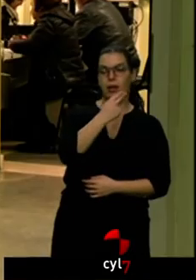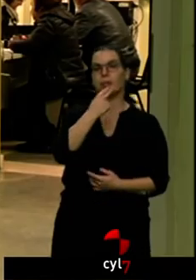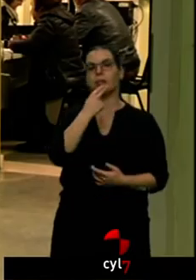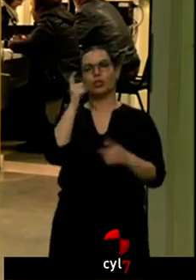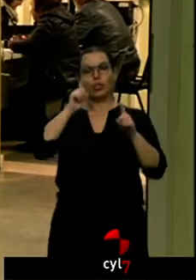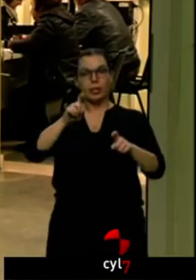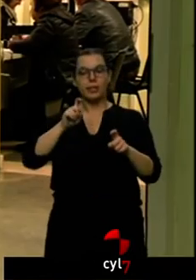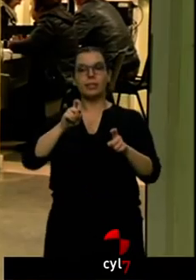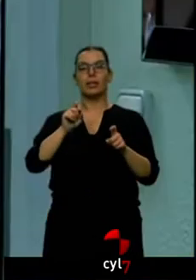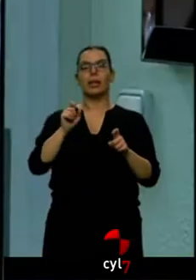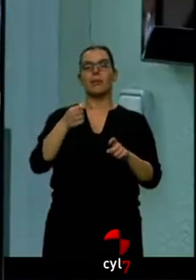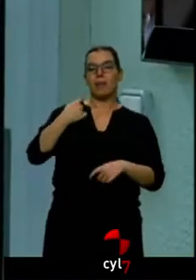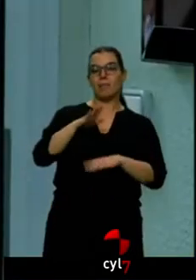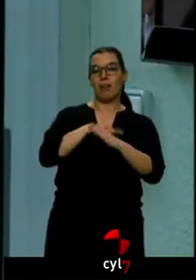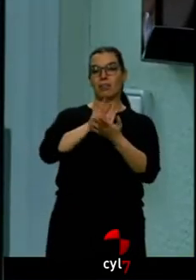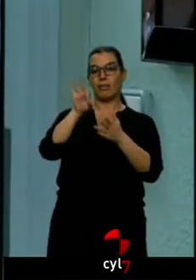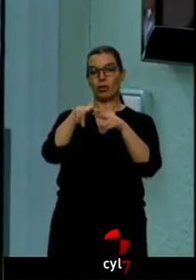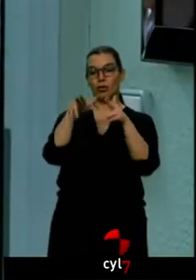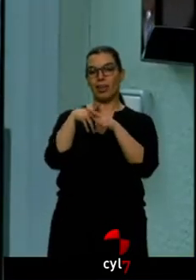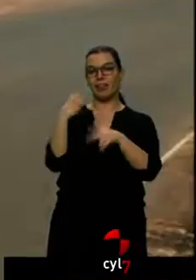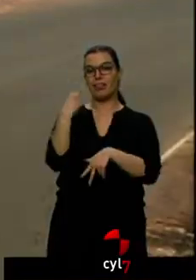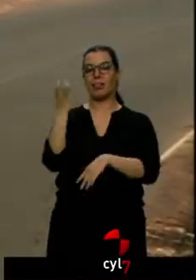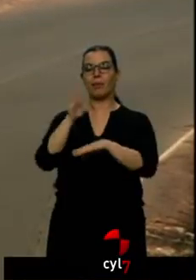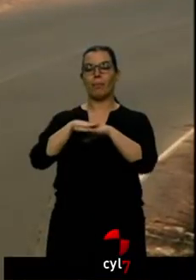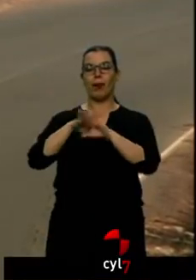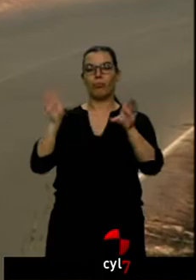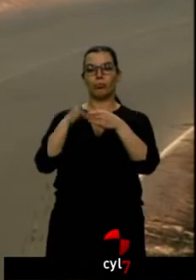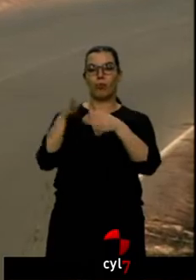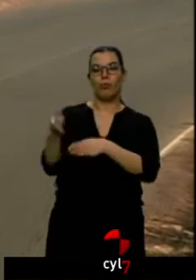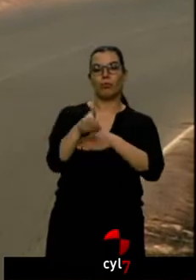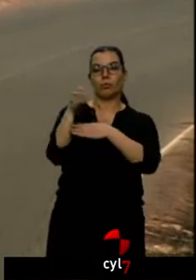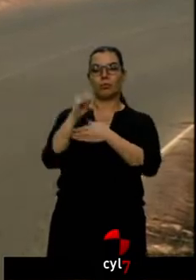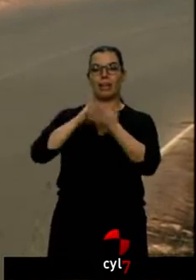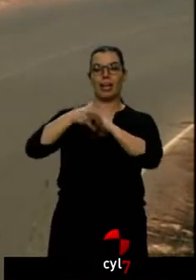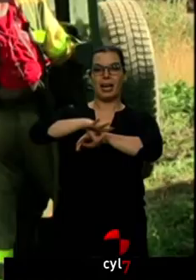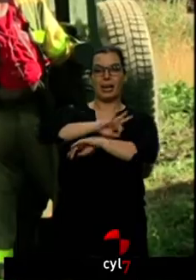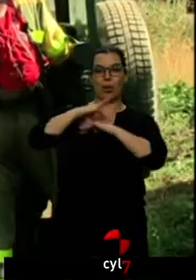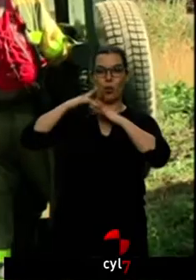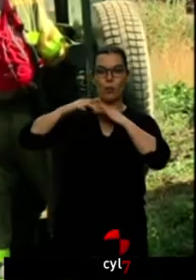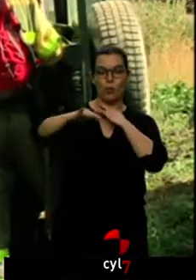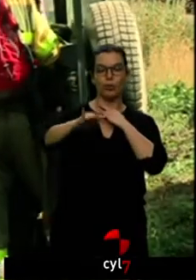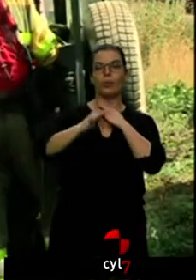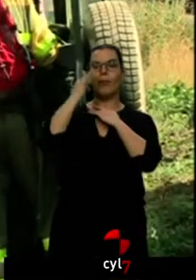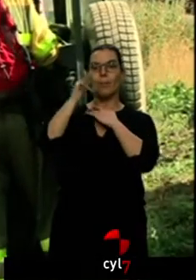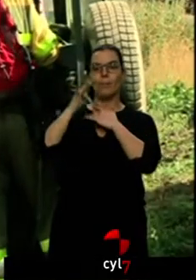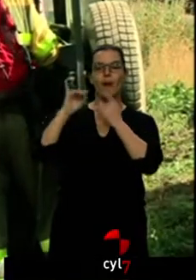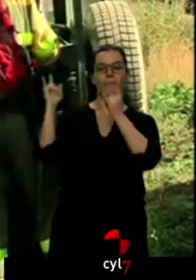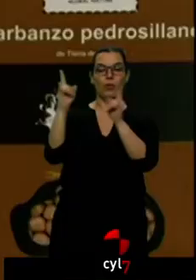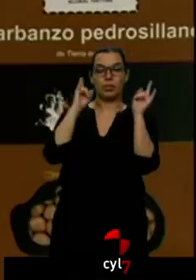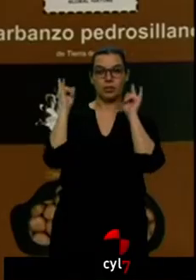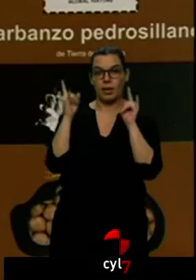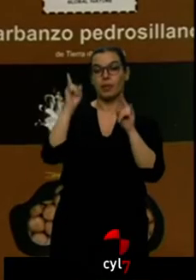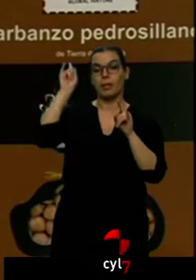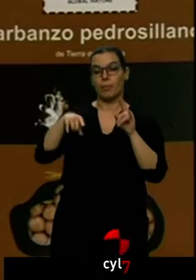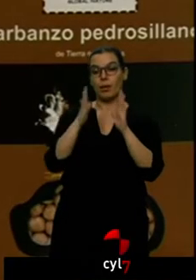servicios sociales y 300 para el operativo de incendios, ingenieros de montes y forestales. La Junta aprueba, además, un